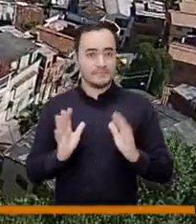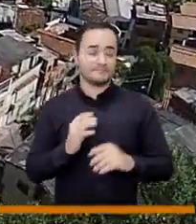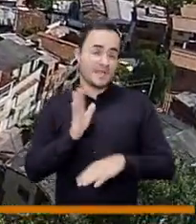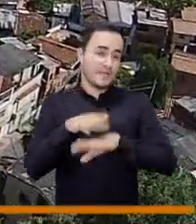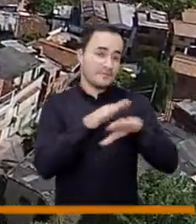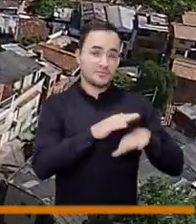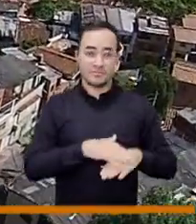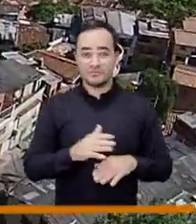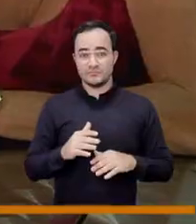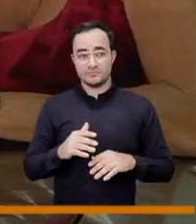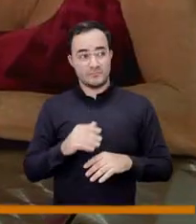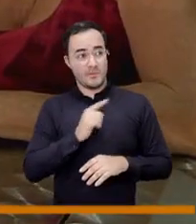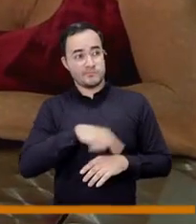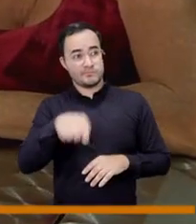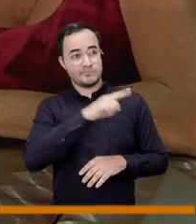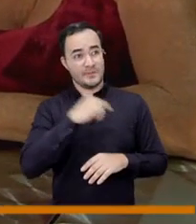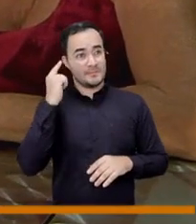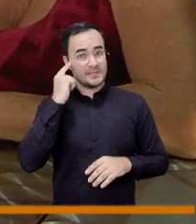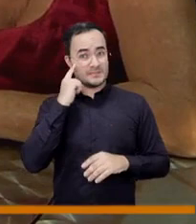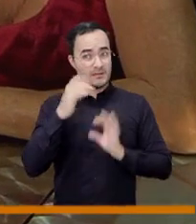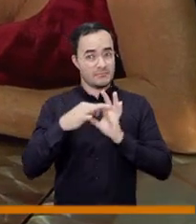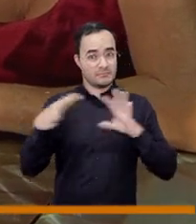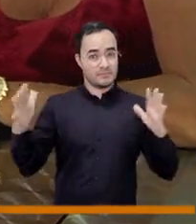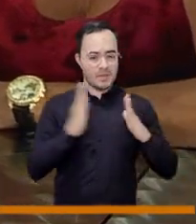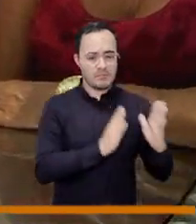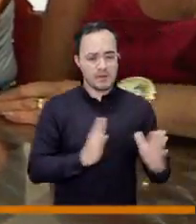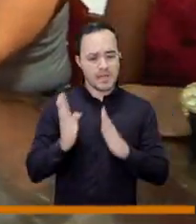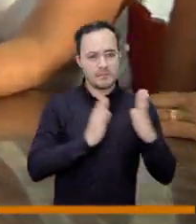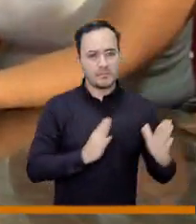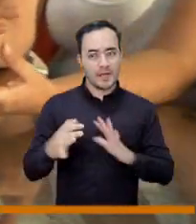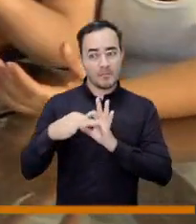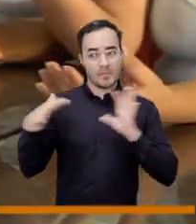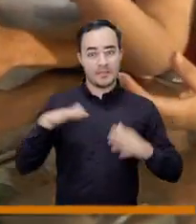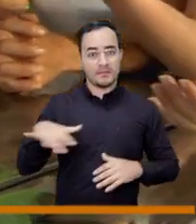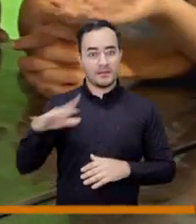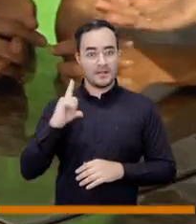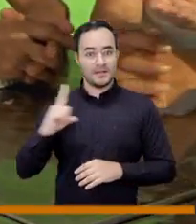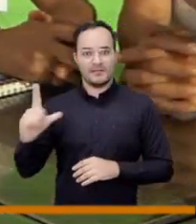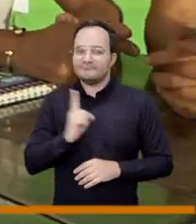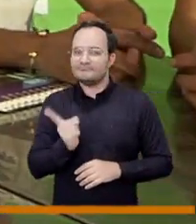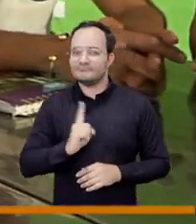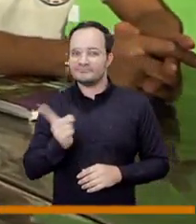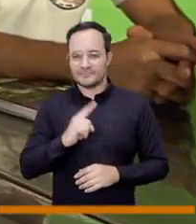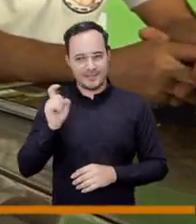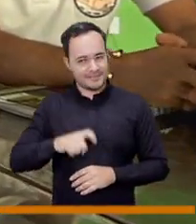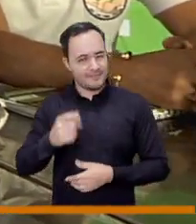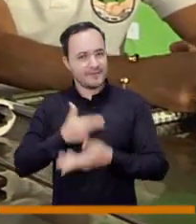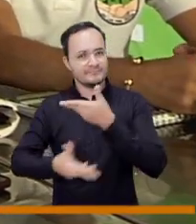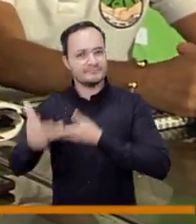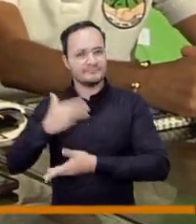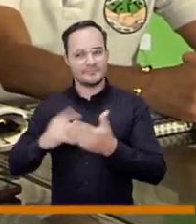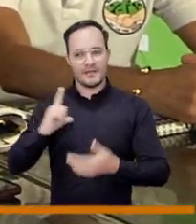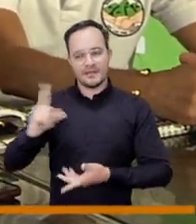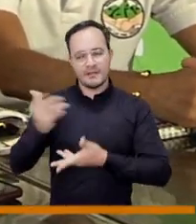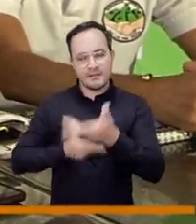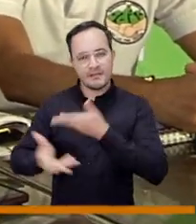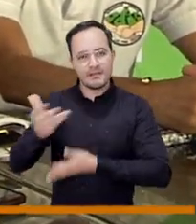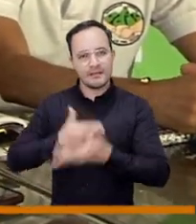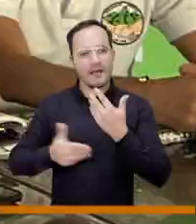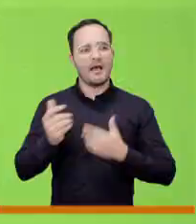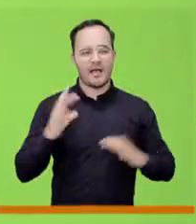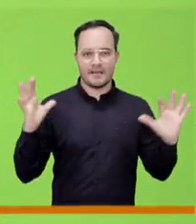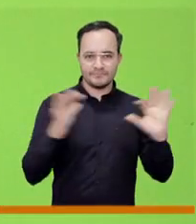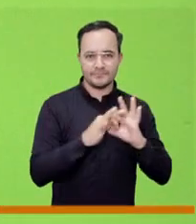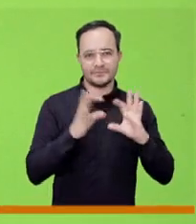tomado en cuenta porque nadie planea sabe cómo se debe planear un territorio mejor que sus propios líderes desde ahí